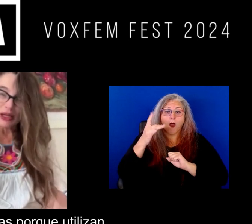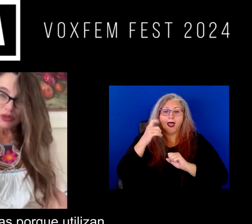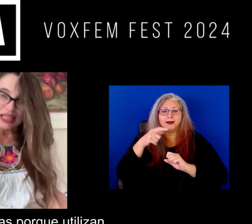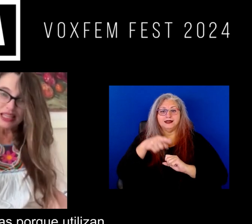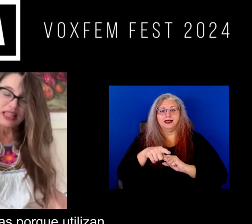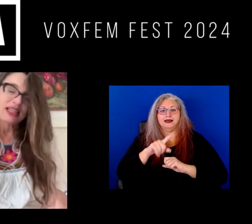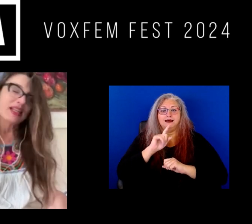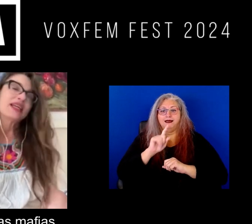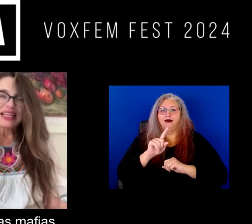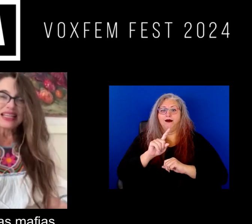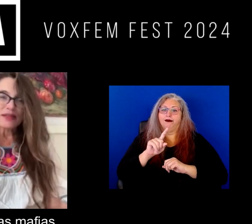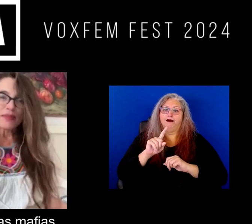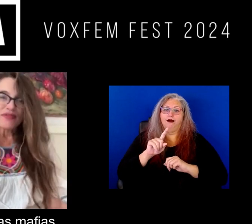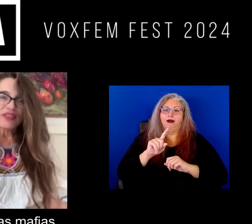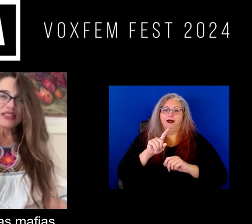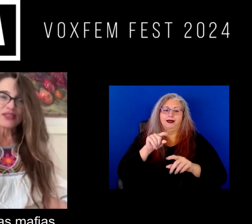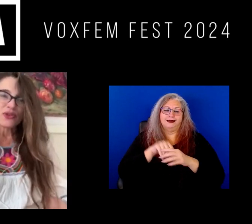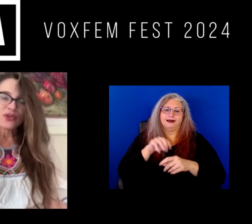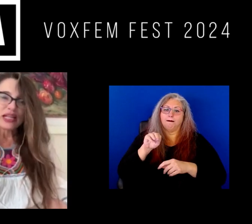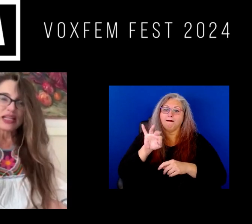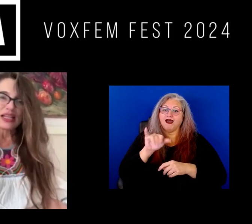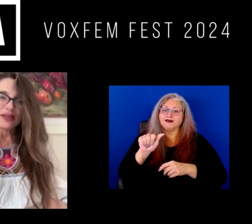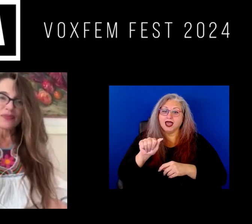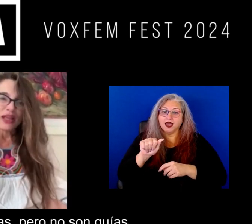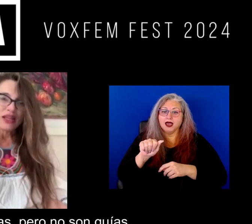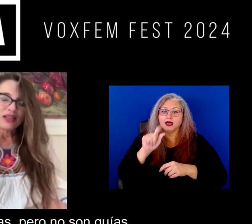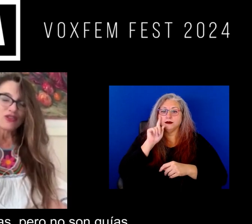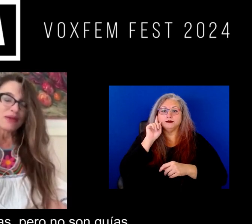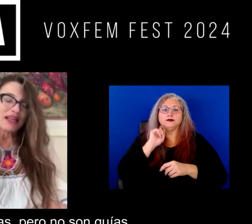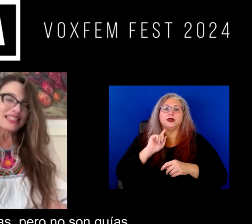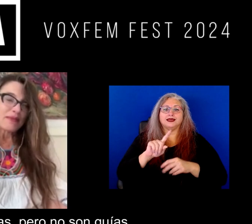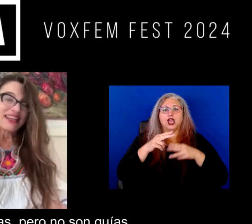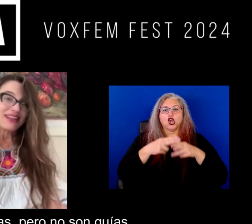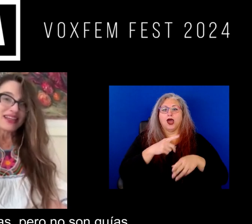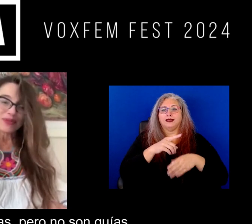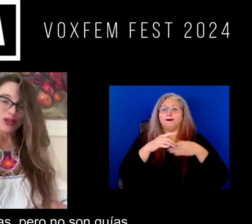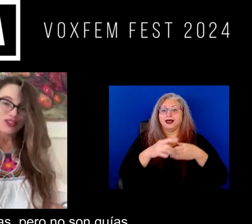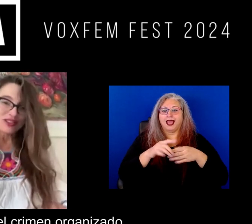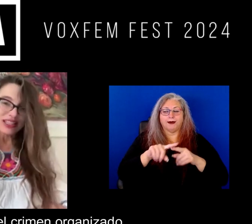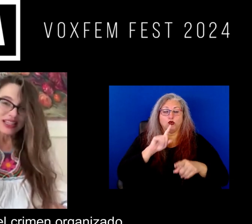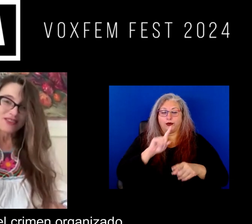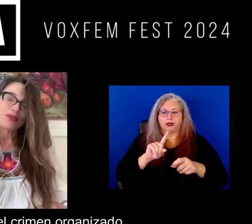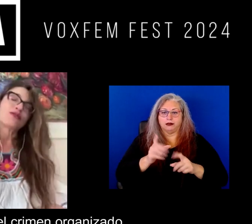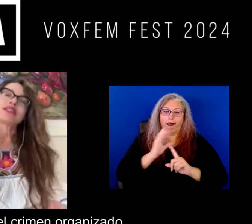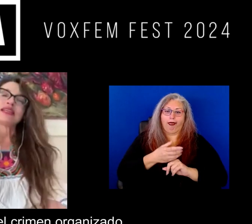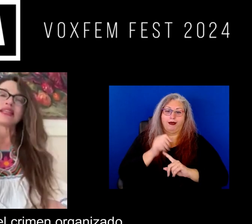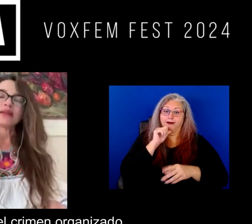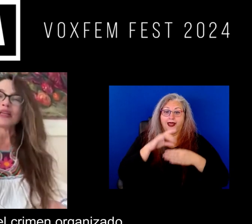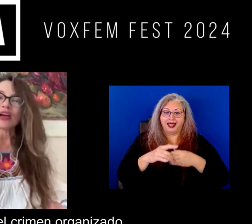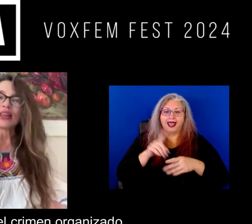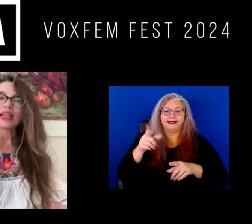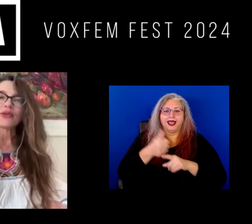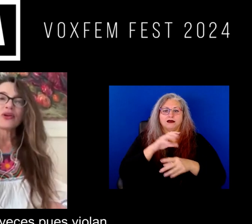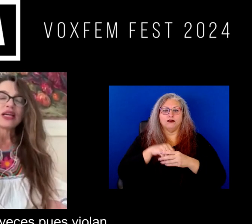porque utilizan a estas mafias ¿no? las llaman guías pero no son guías son personas del